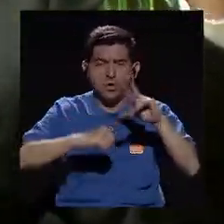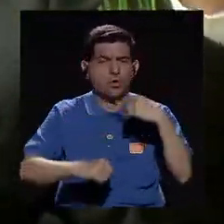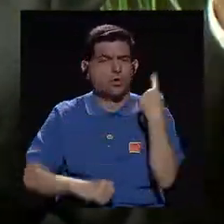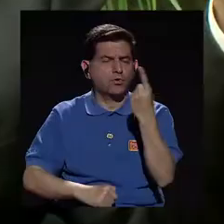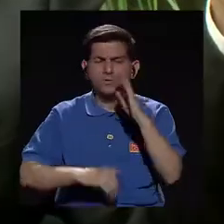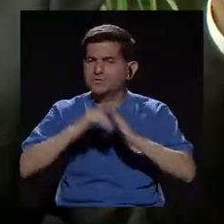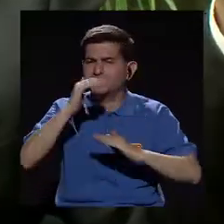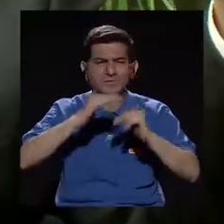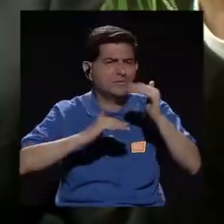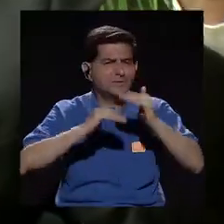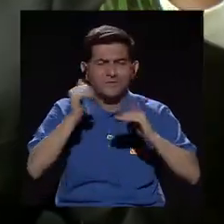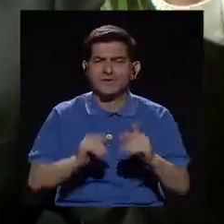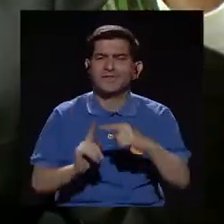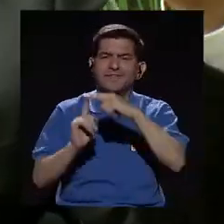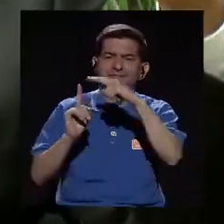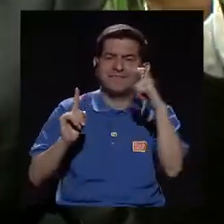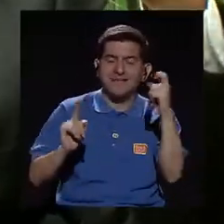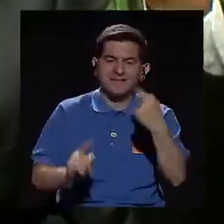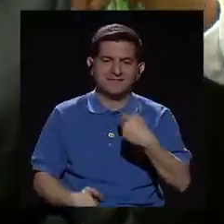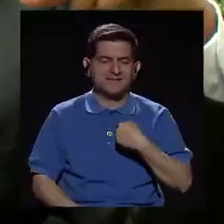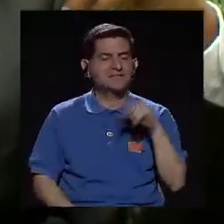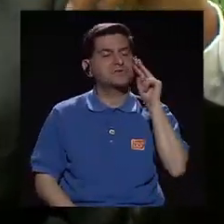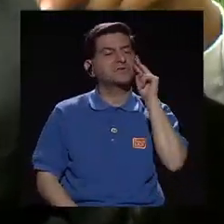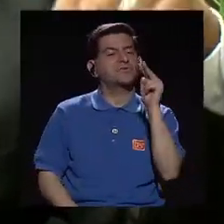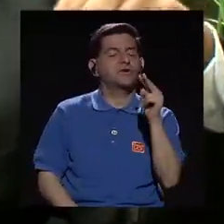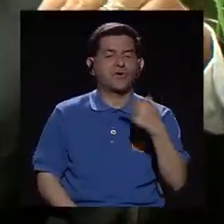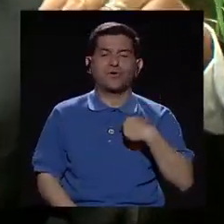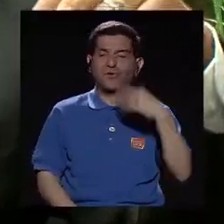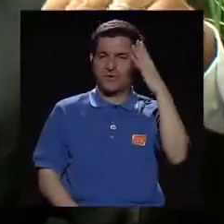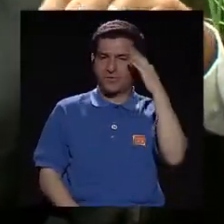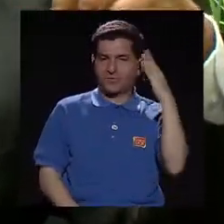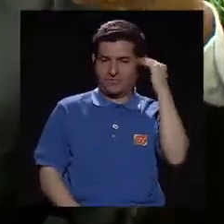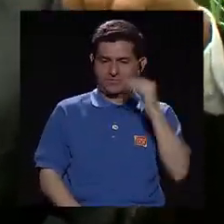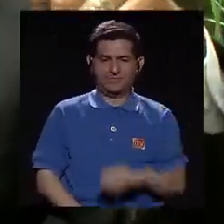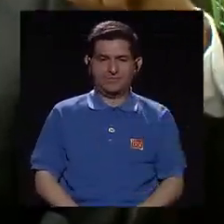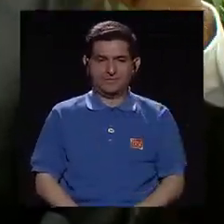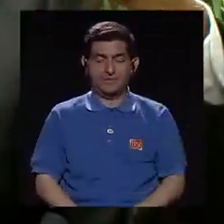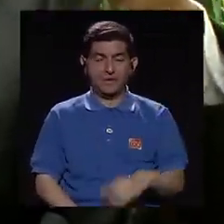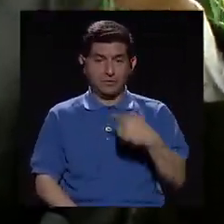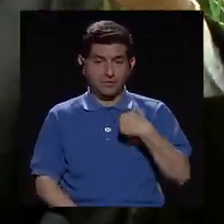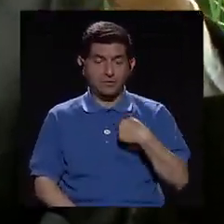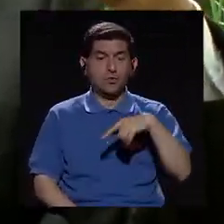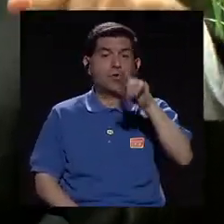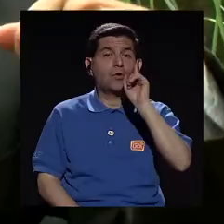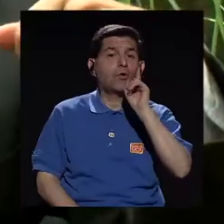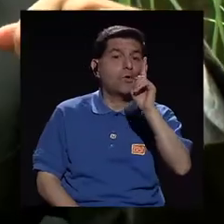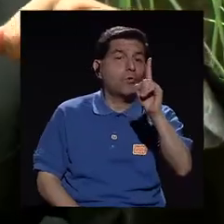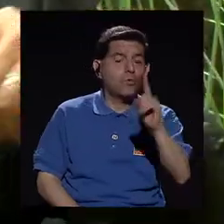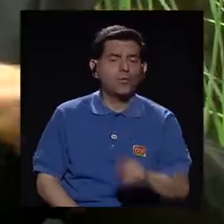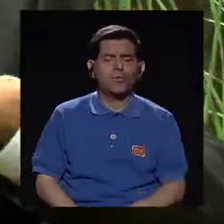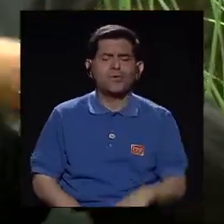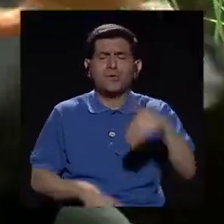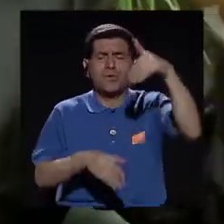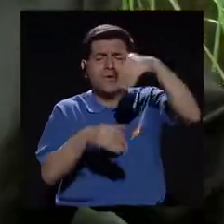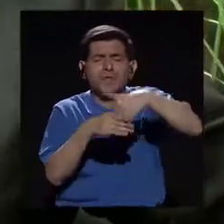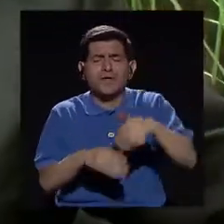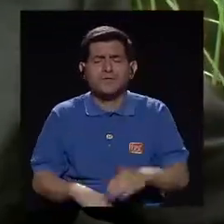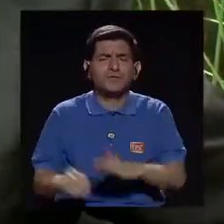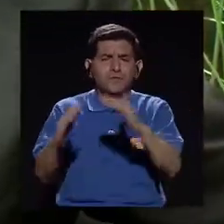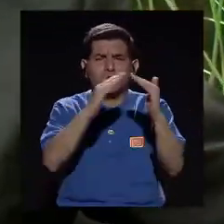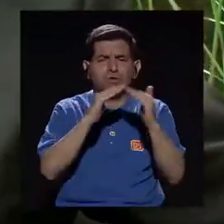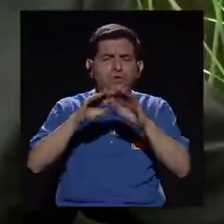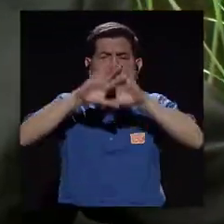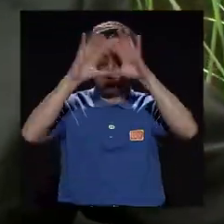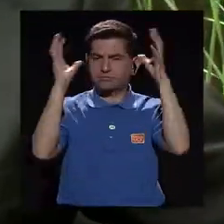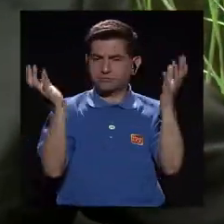no solamente está construida a partir de lo que yo miro y lo que yo vivo, sino que yo soy uno en medio de una